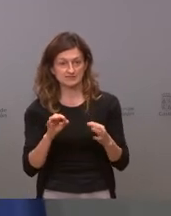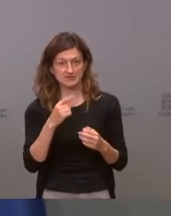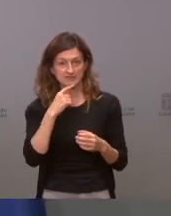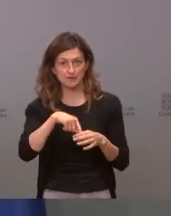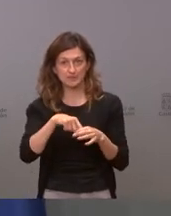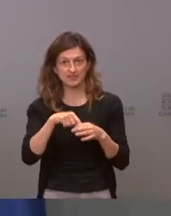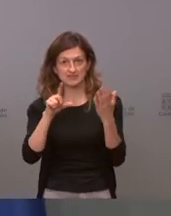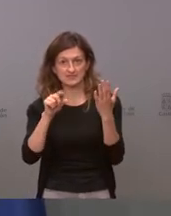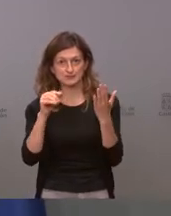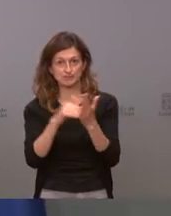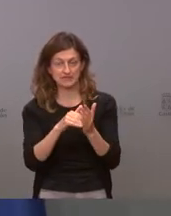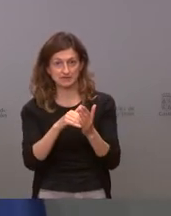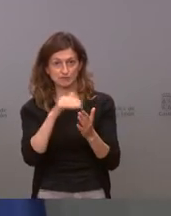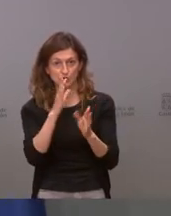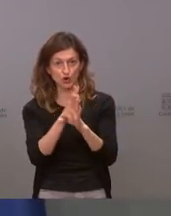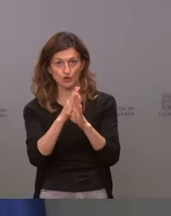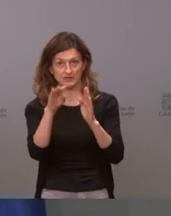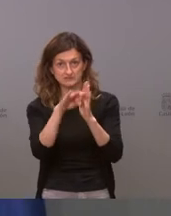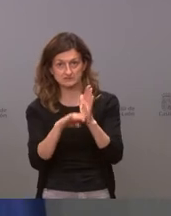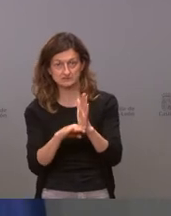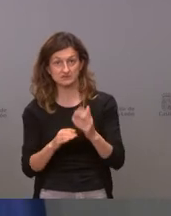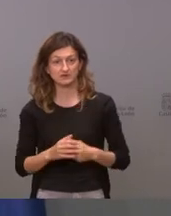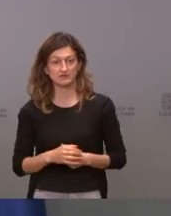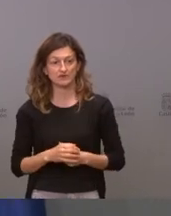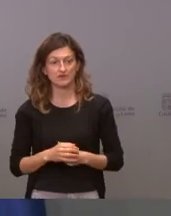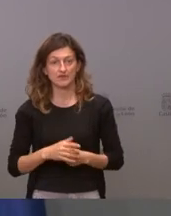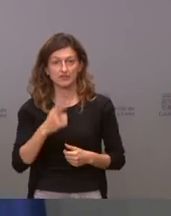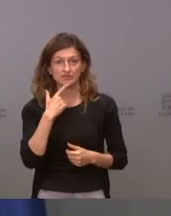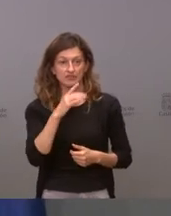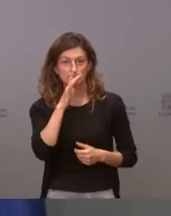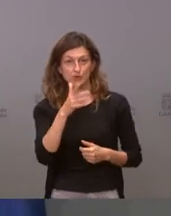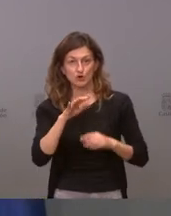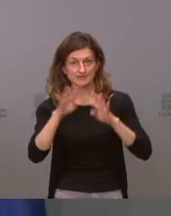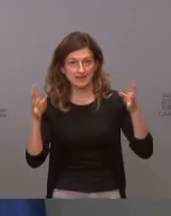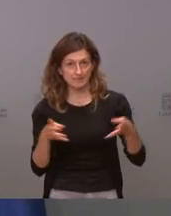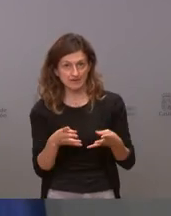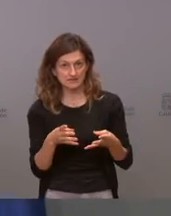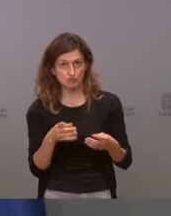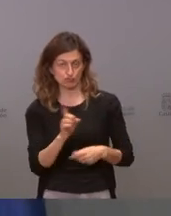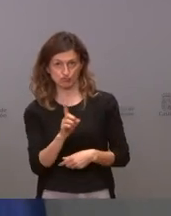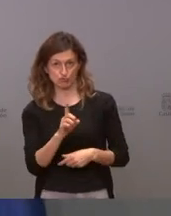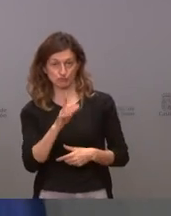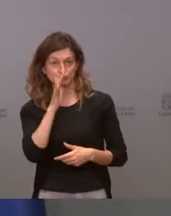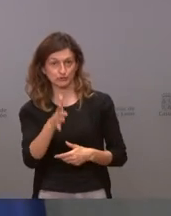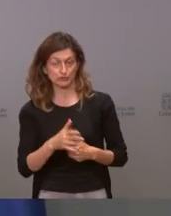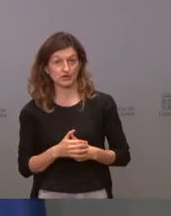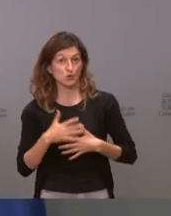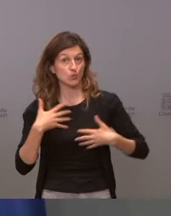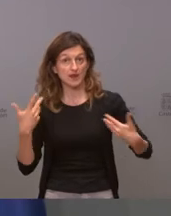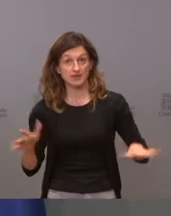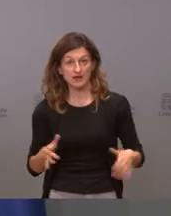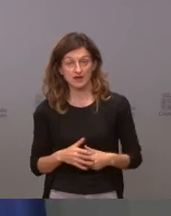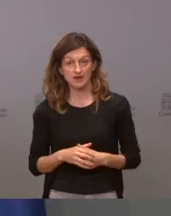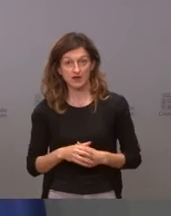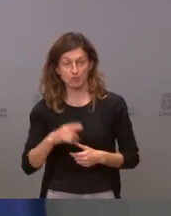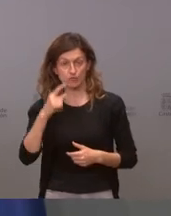plazas por orden de preferencia y que se diga que esto es porque es telemático no mire es que esto cualquiera con